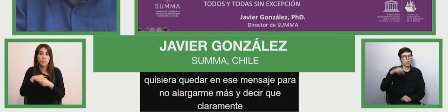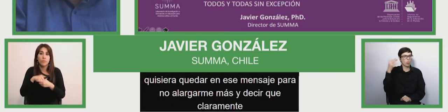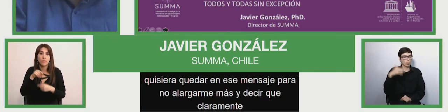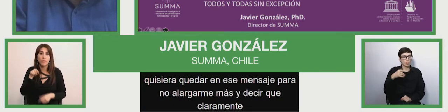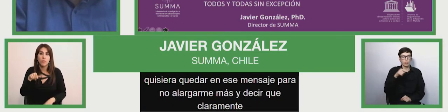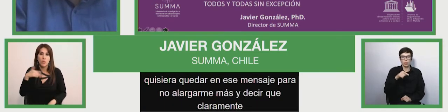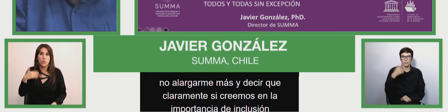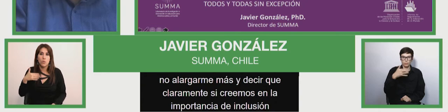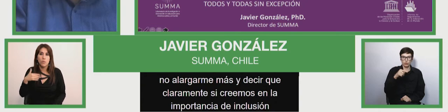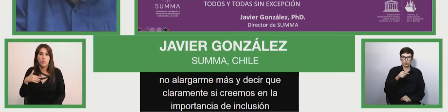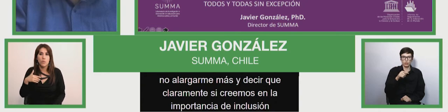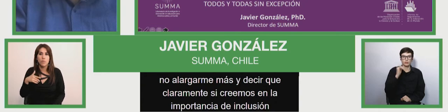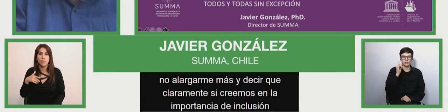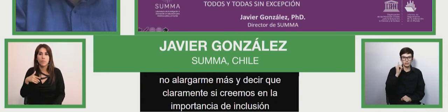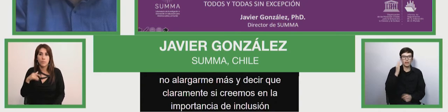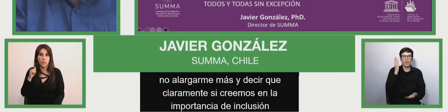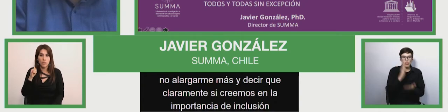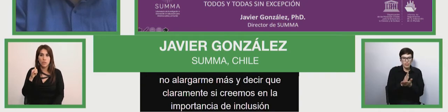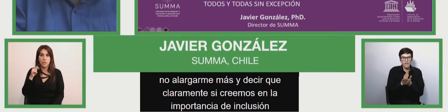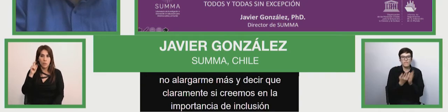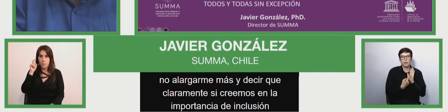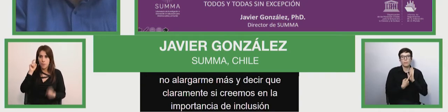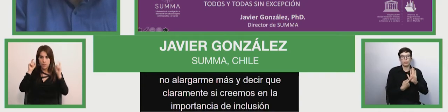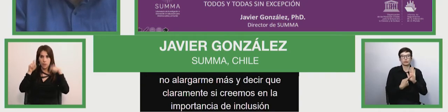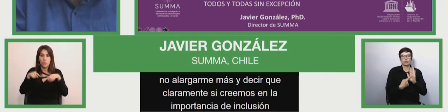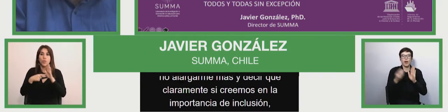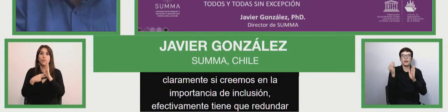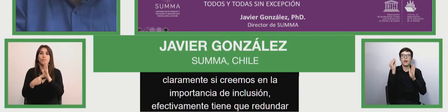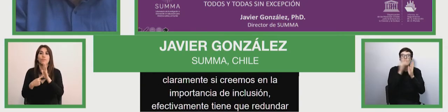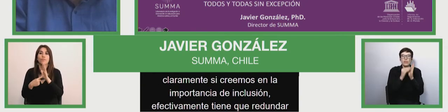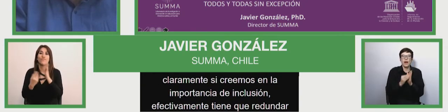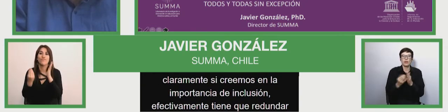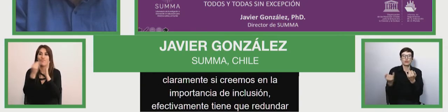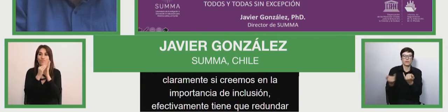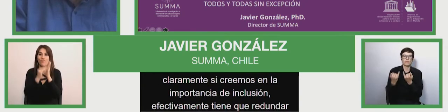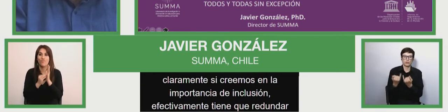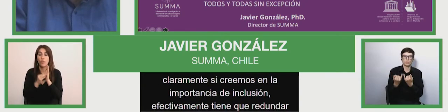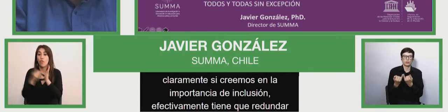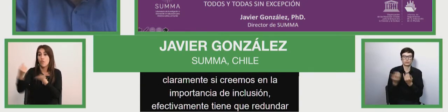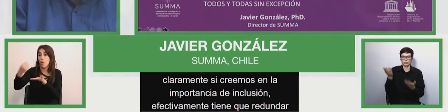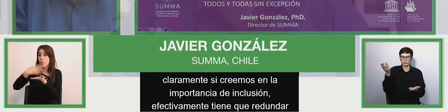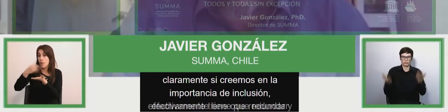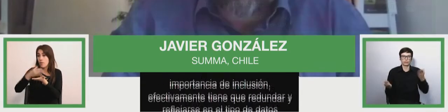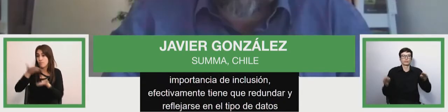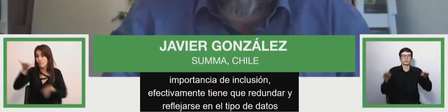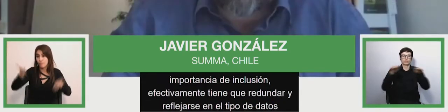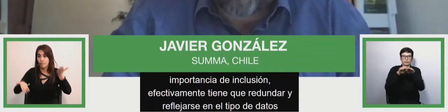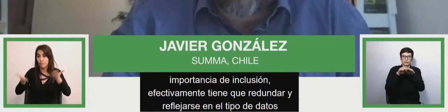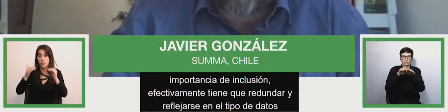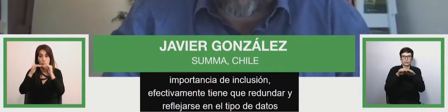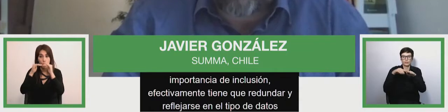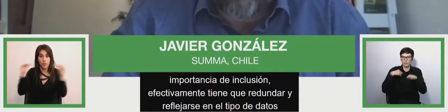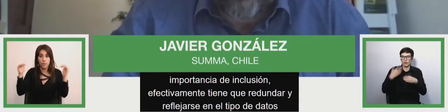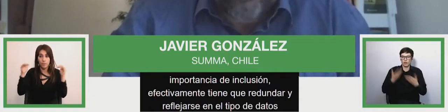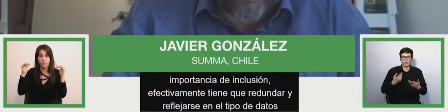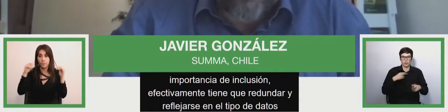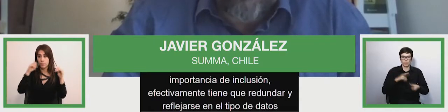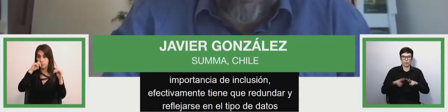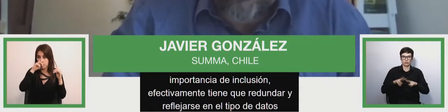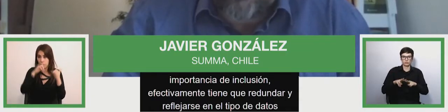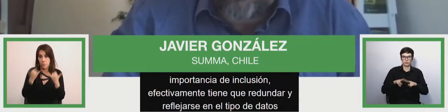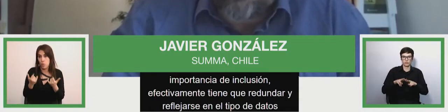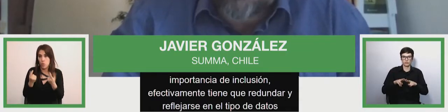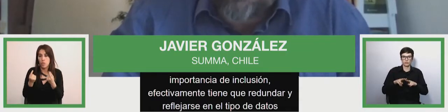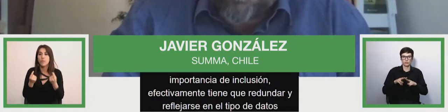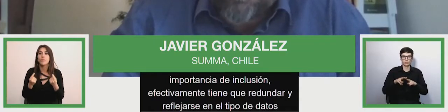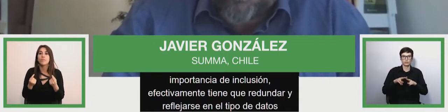redundar en y reflejarse en el tipo de datos y recopilación de datos que estamos realizando. Aquello